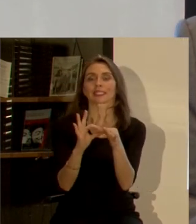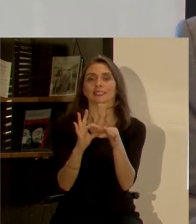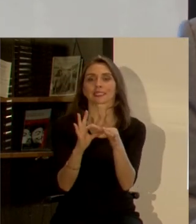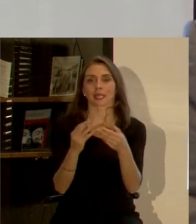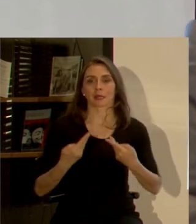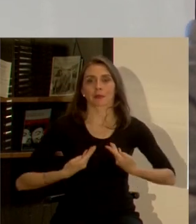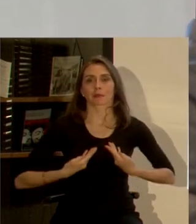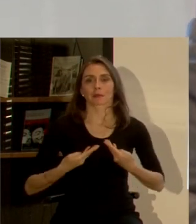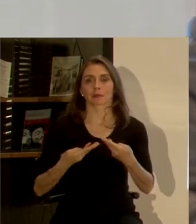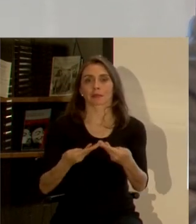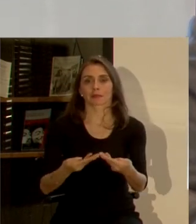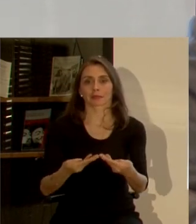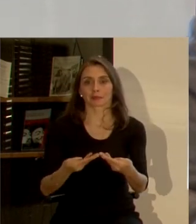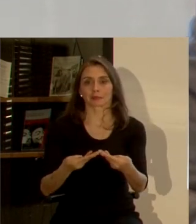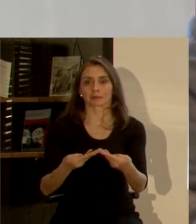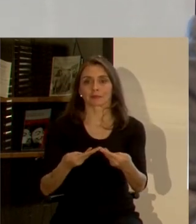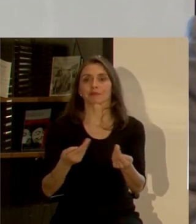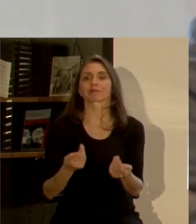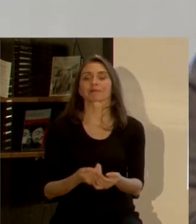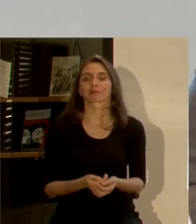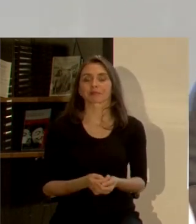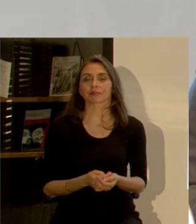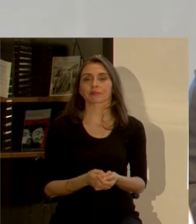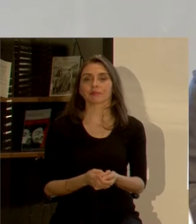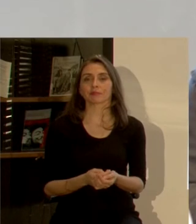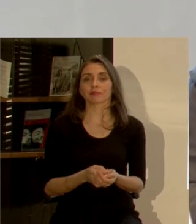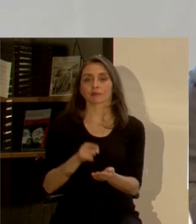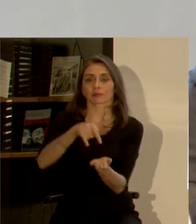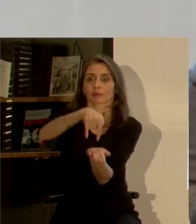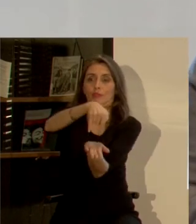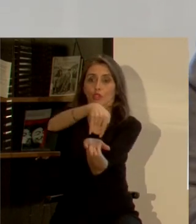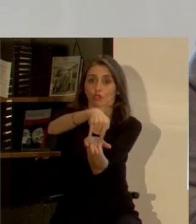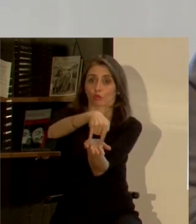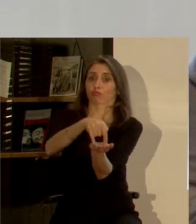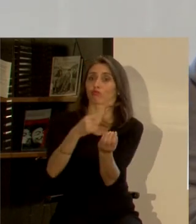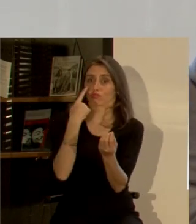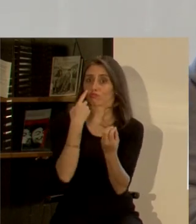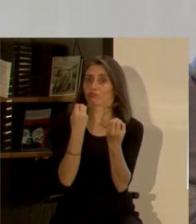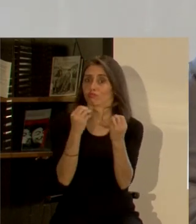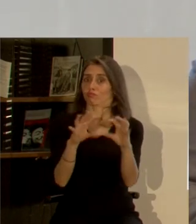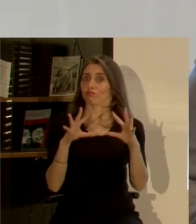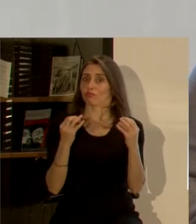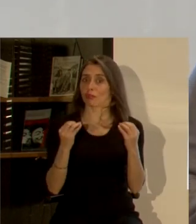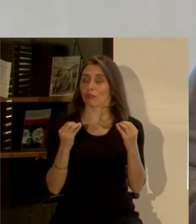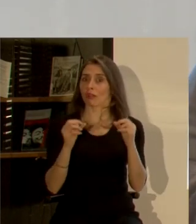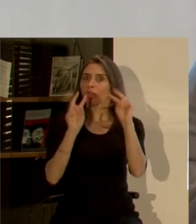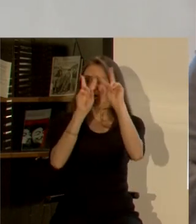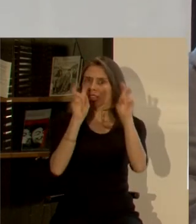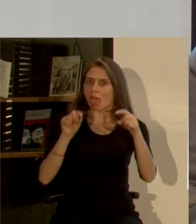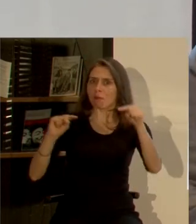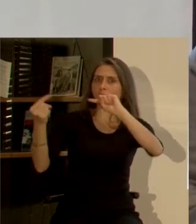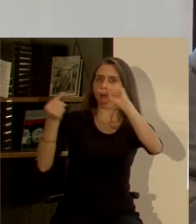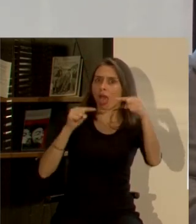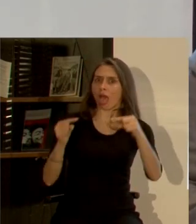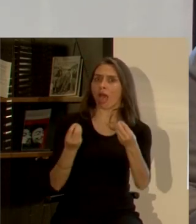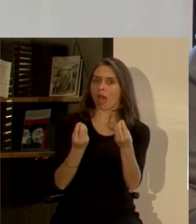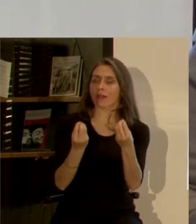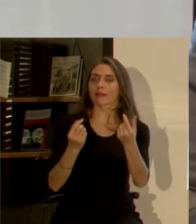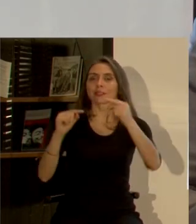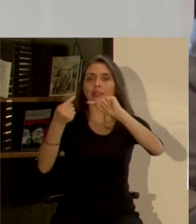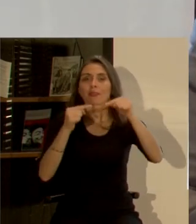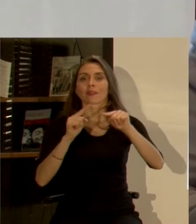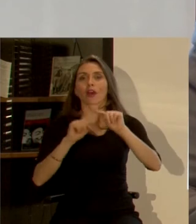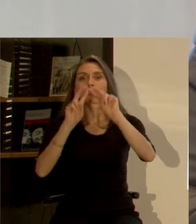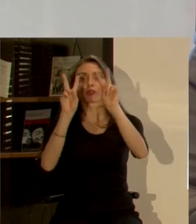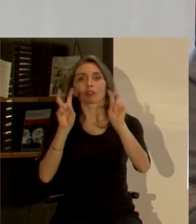invitación y destacar que que el congreso esté debatiendo estos temas pero también debatiendo